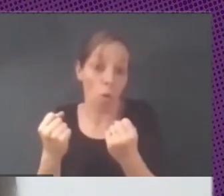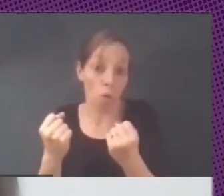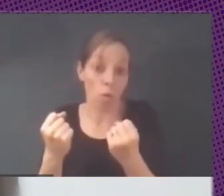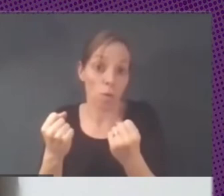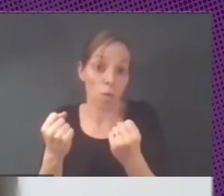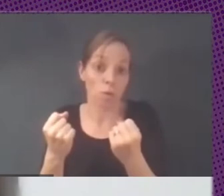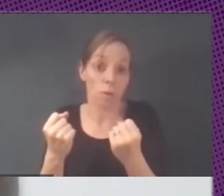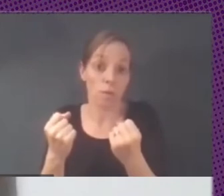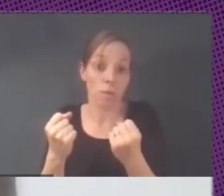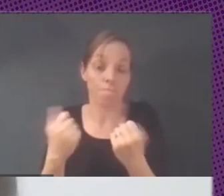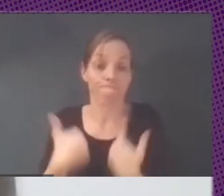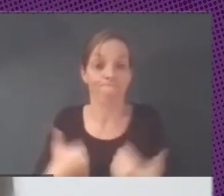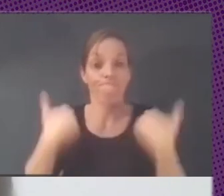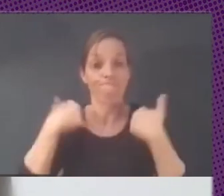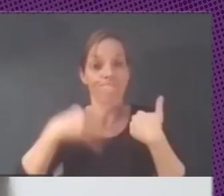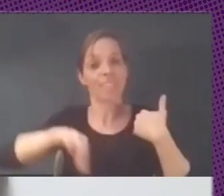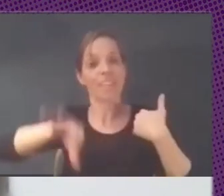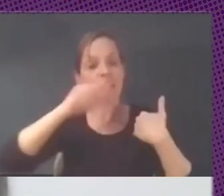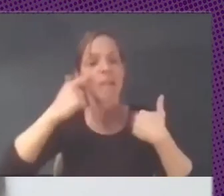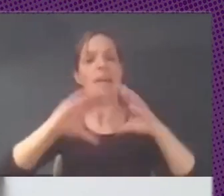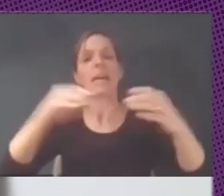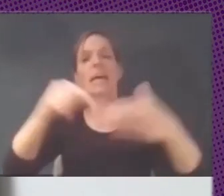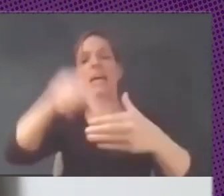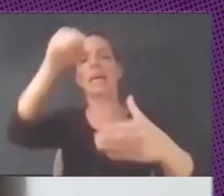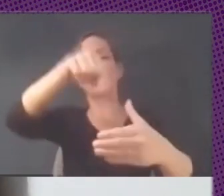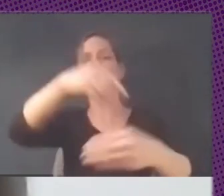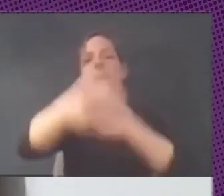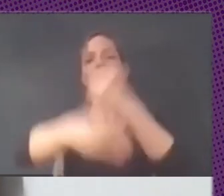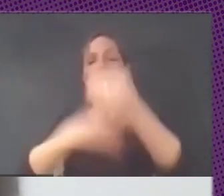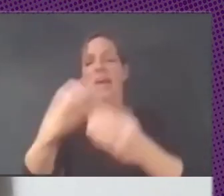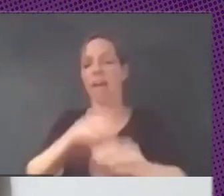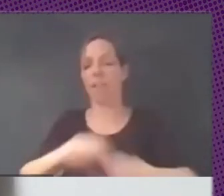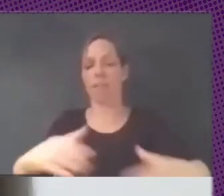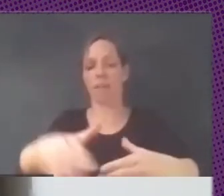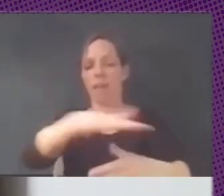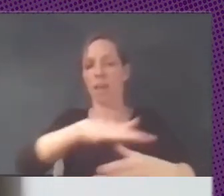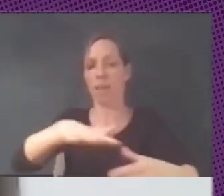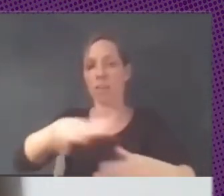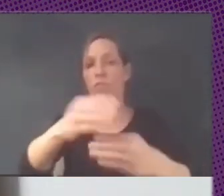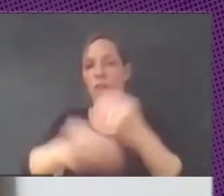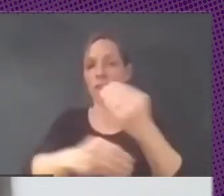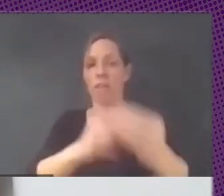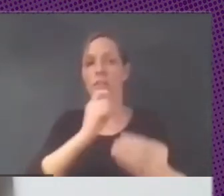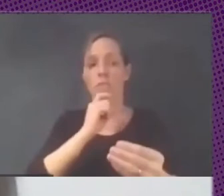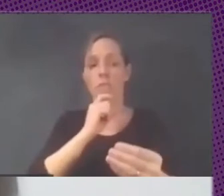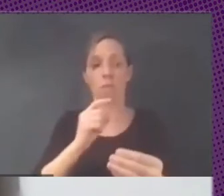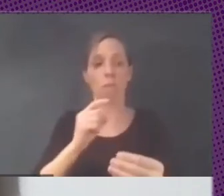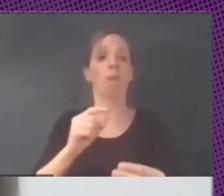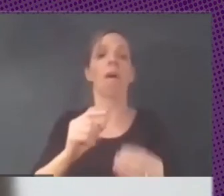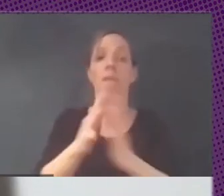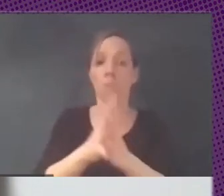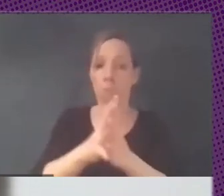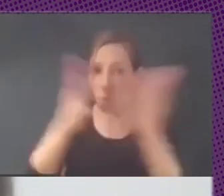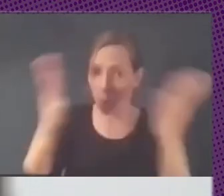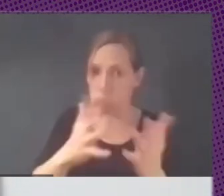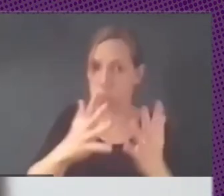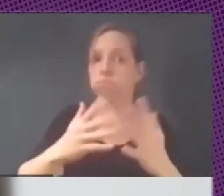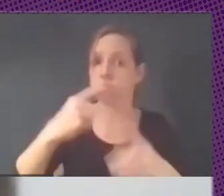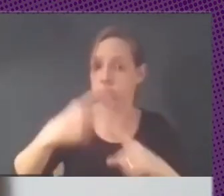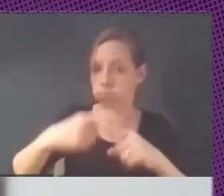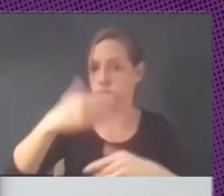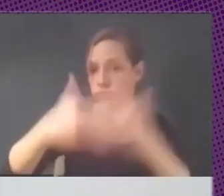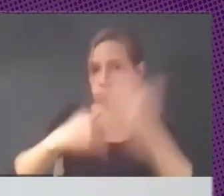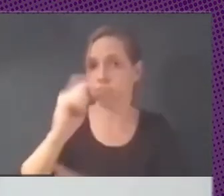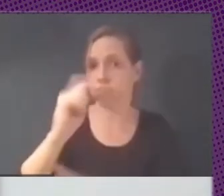que hace un equipo y con su comunidad y que va impulsando y sacando adelante las cosas muchas veces en el caso nuestro